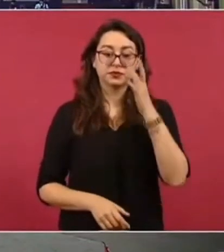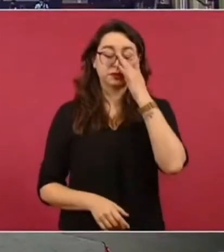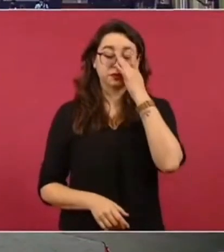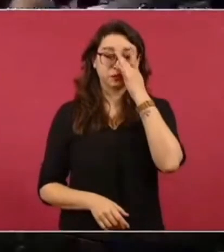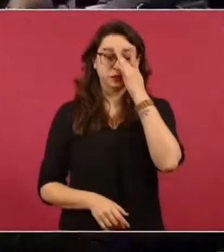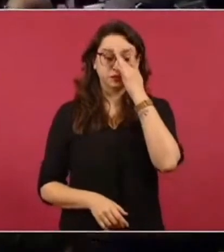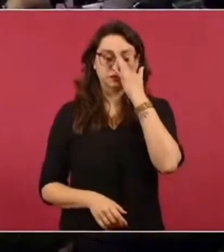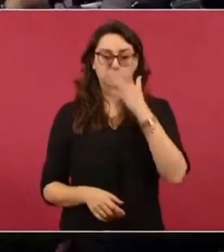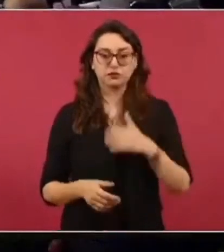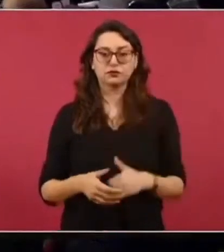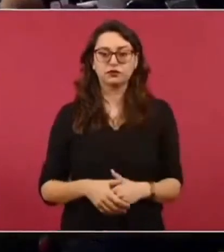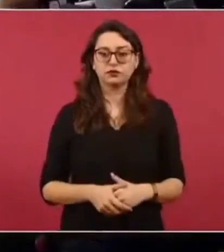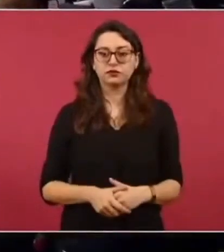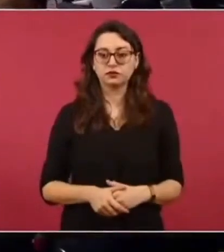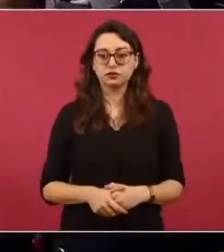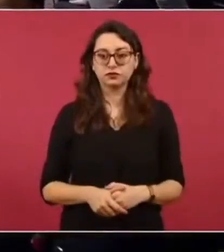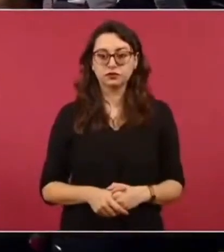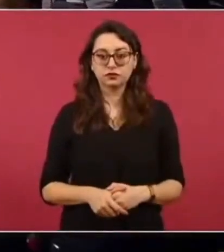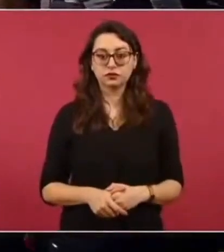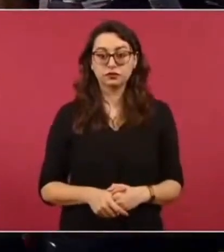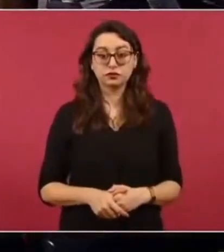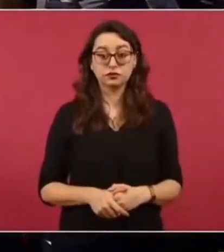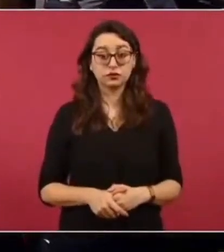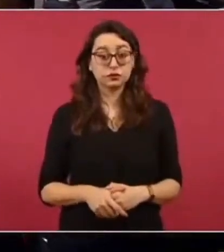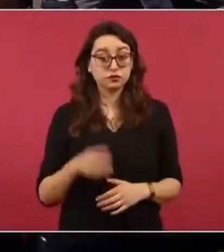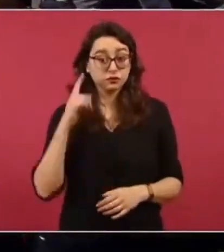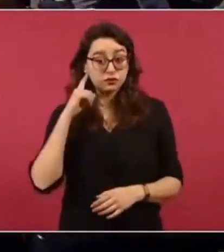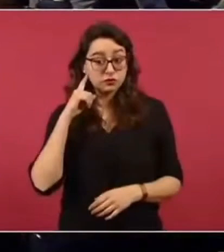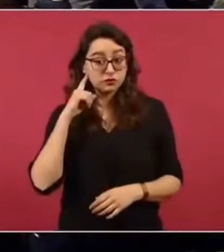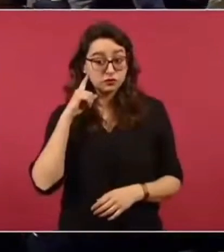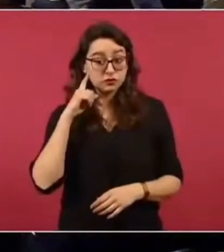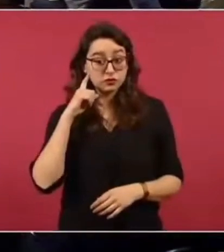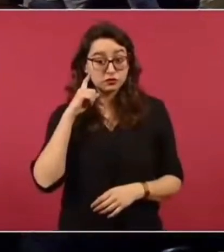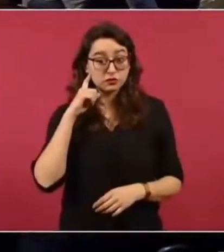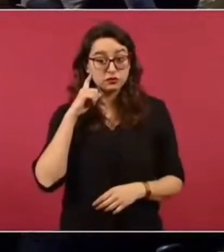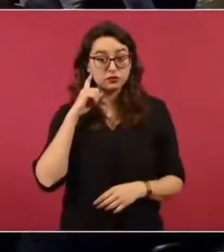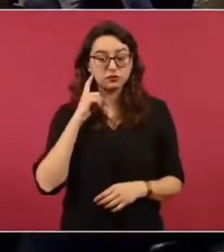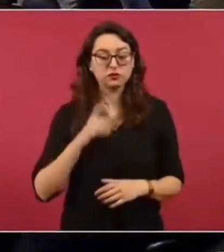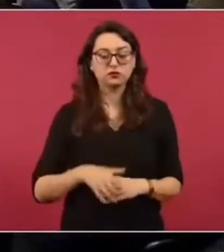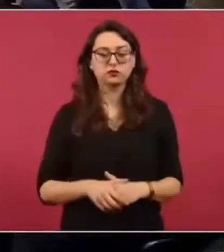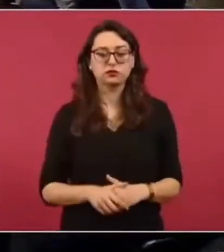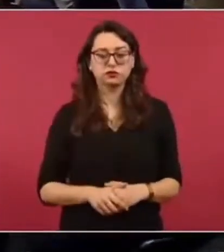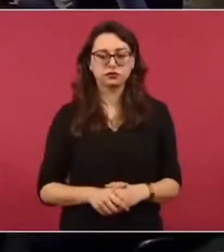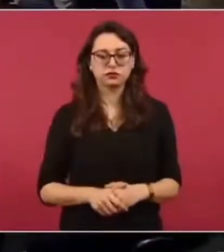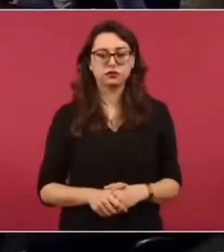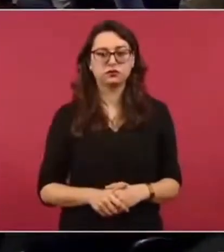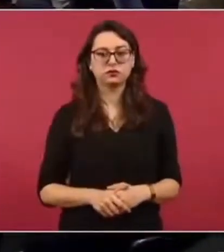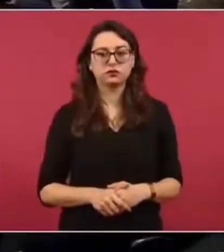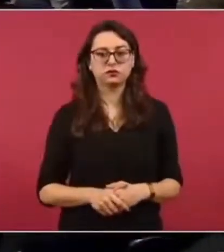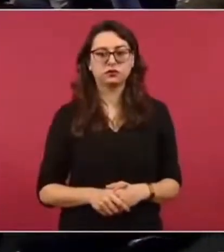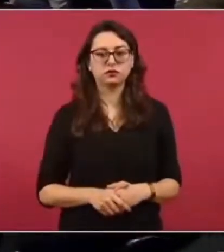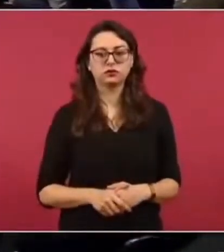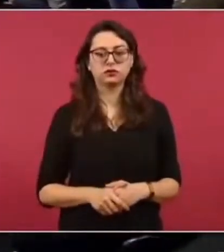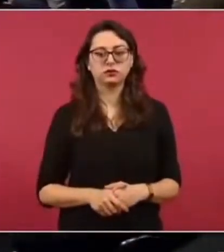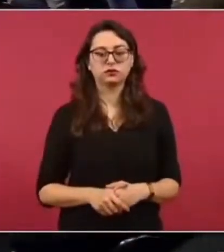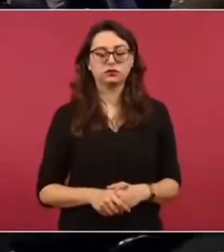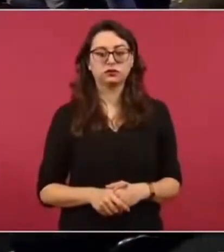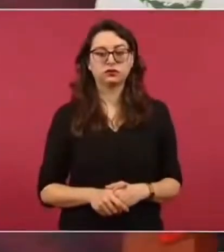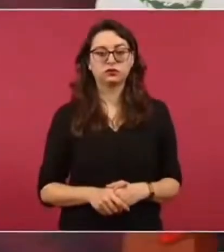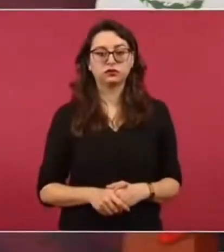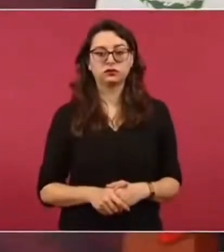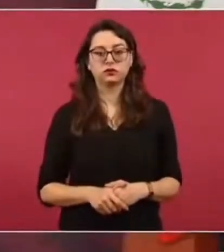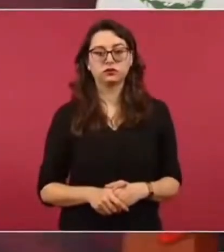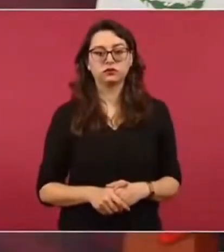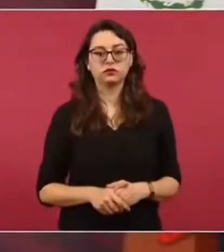¿A los migrantes o los lesionados? Voy a estar atendiendo la parte médica,